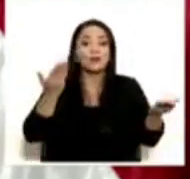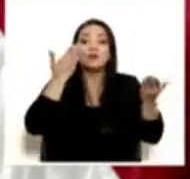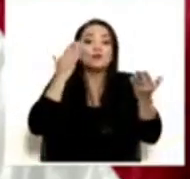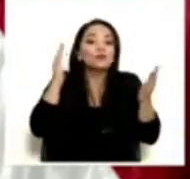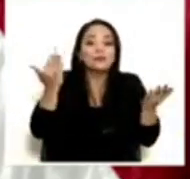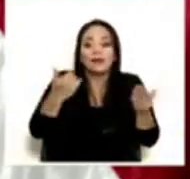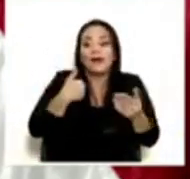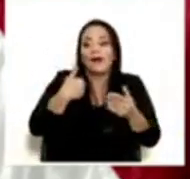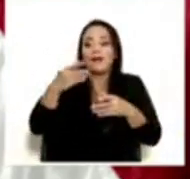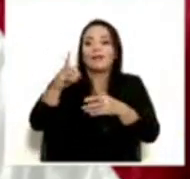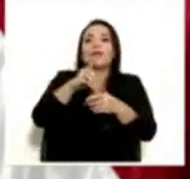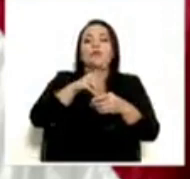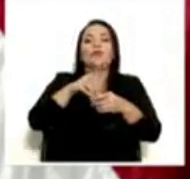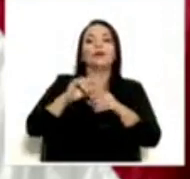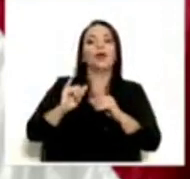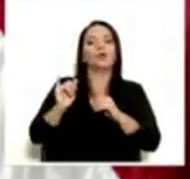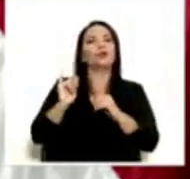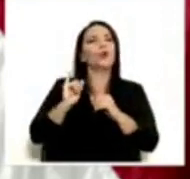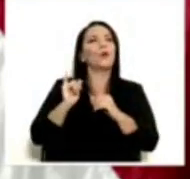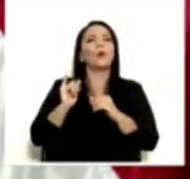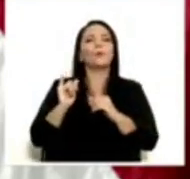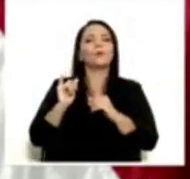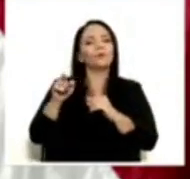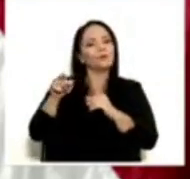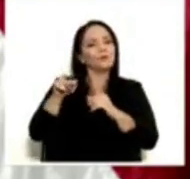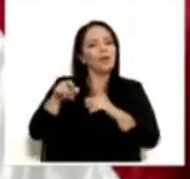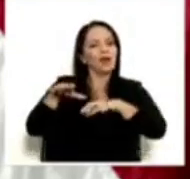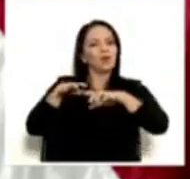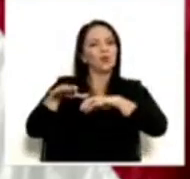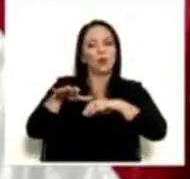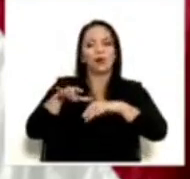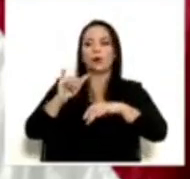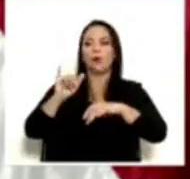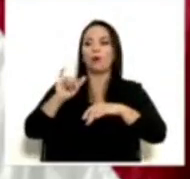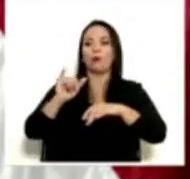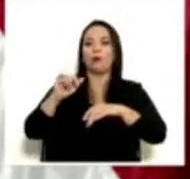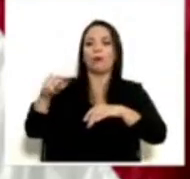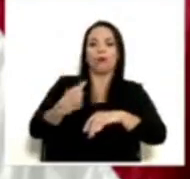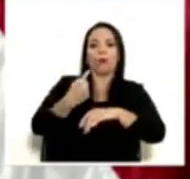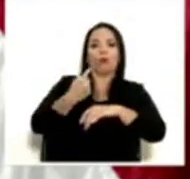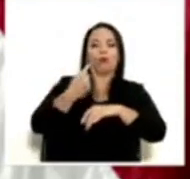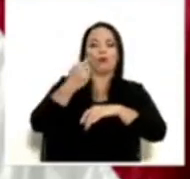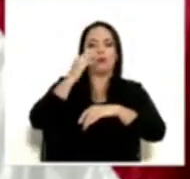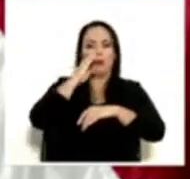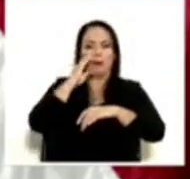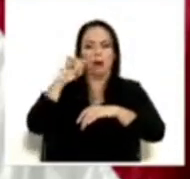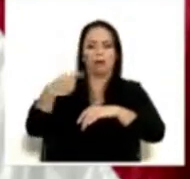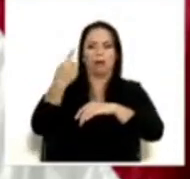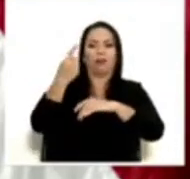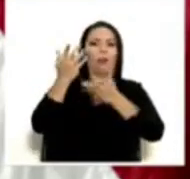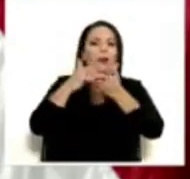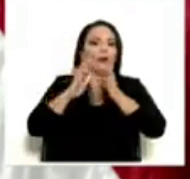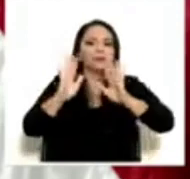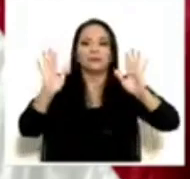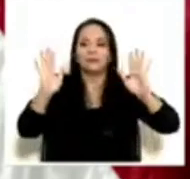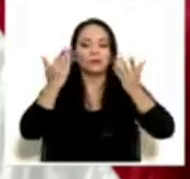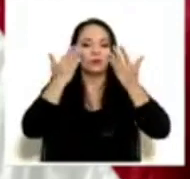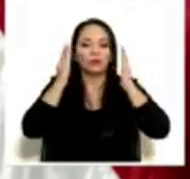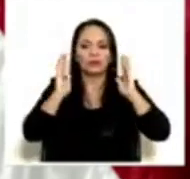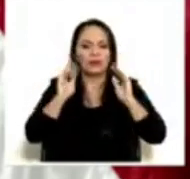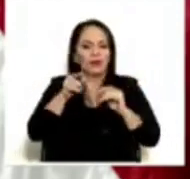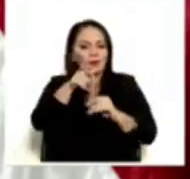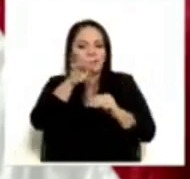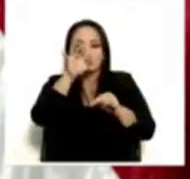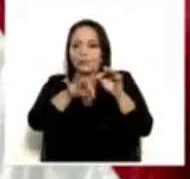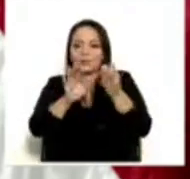que actúan como que les hubieran insultado a su santa madre con una propuesta. Es una